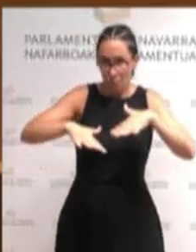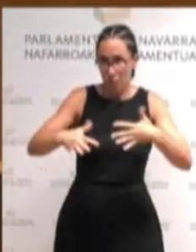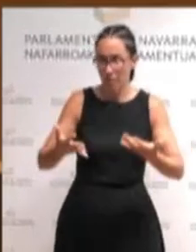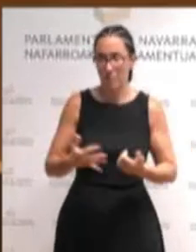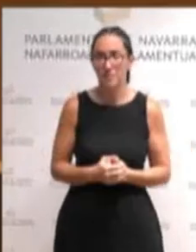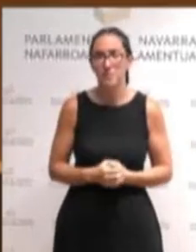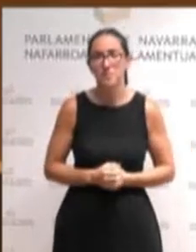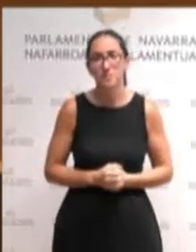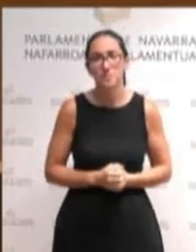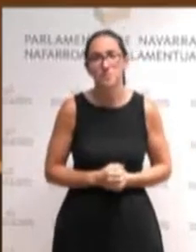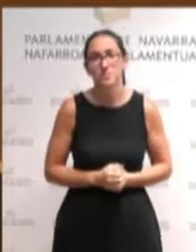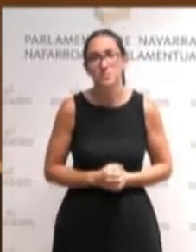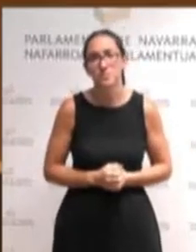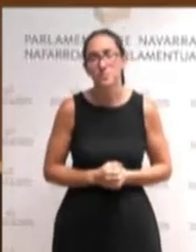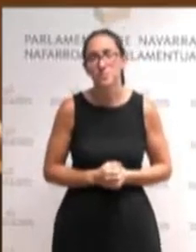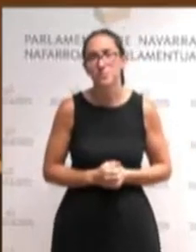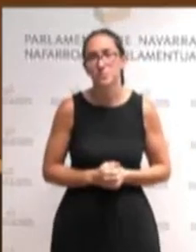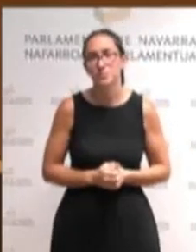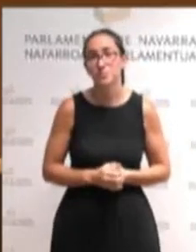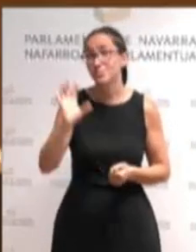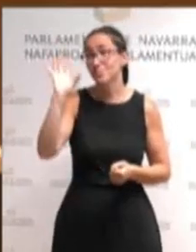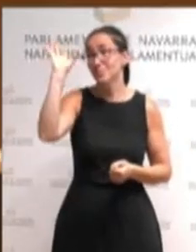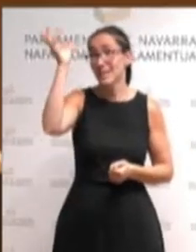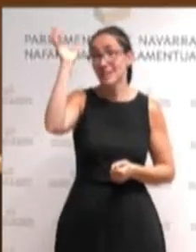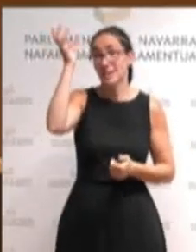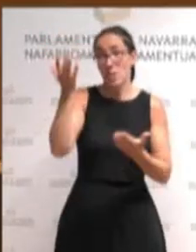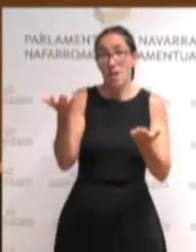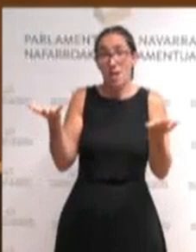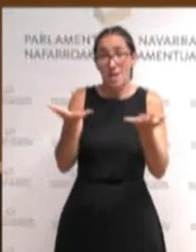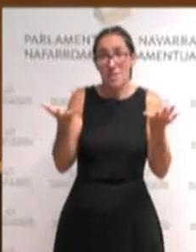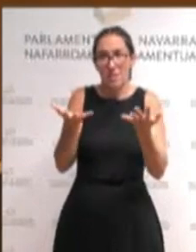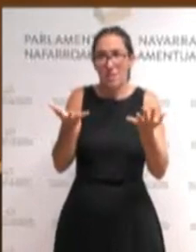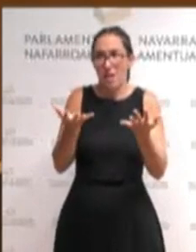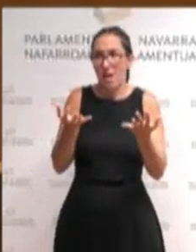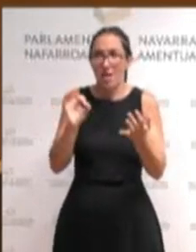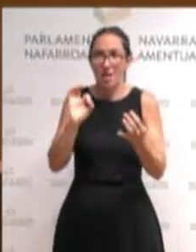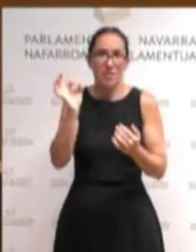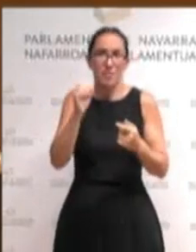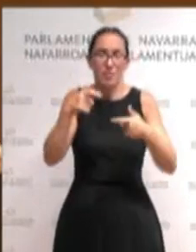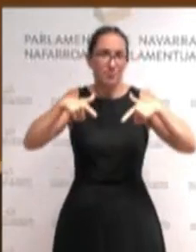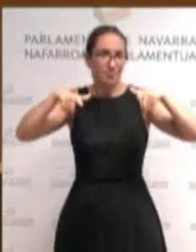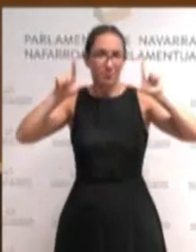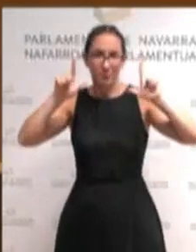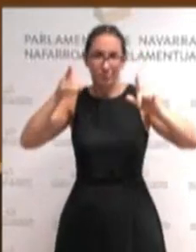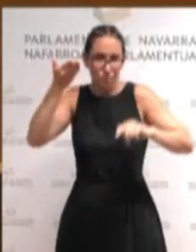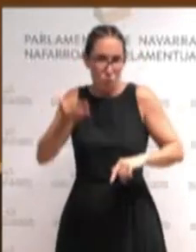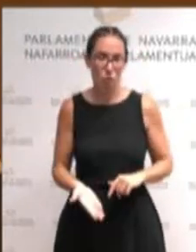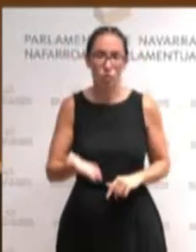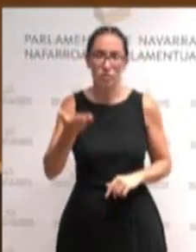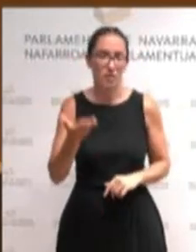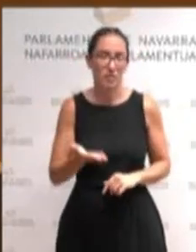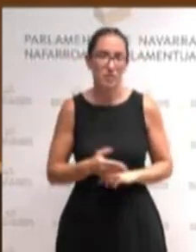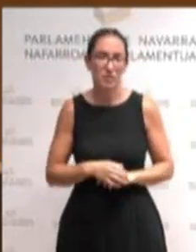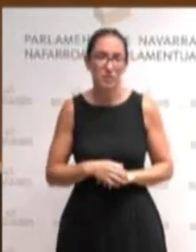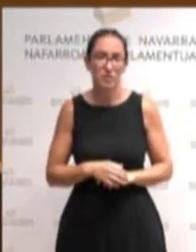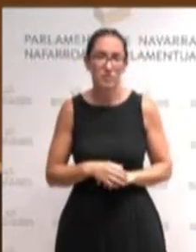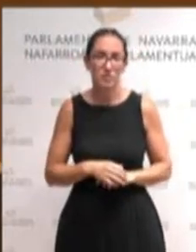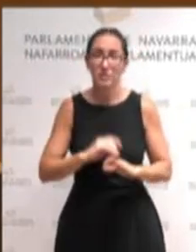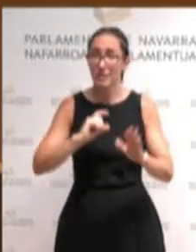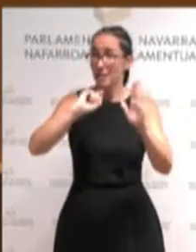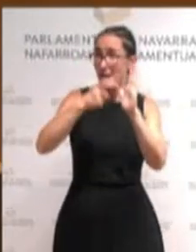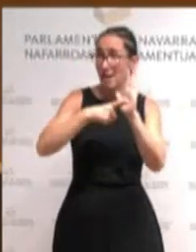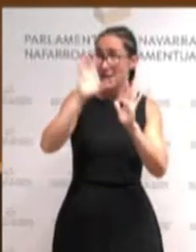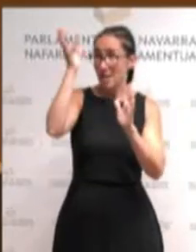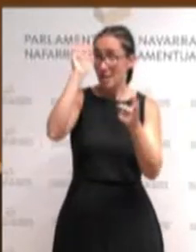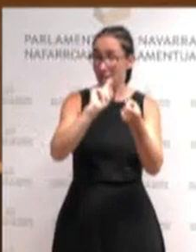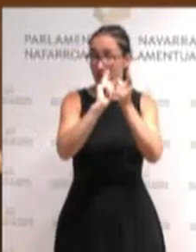la emergencia climática tiene que ser uno de los temas estrella de esta legislatura la ley de cambio climático y transición